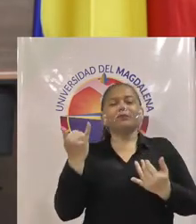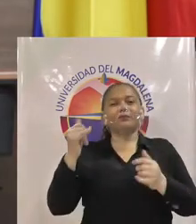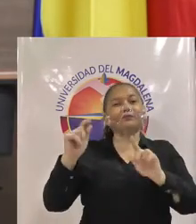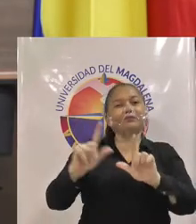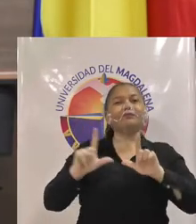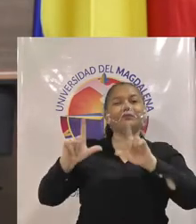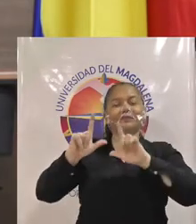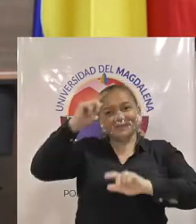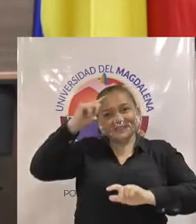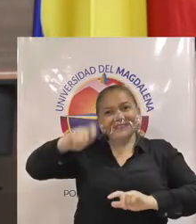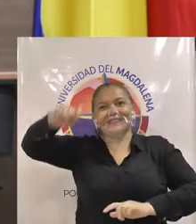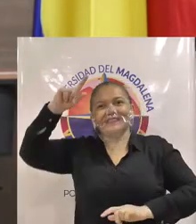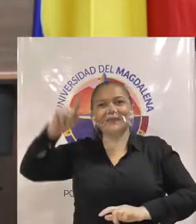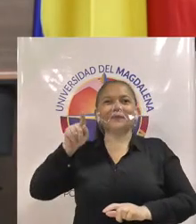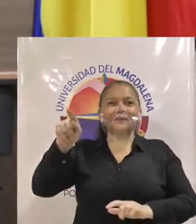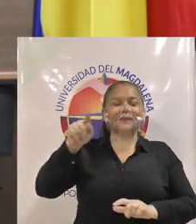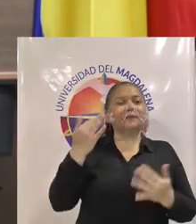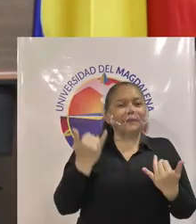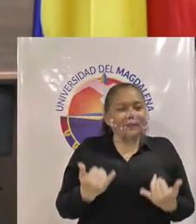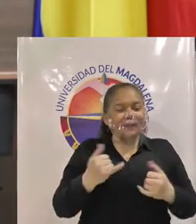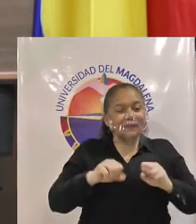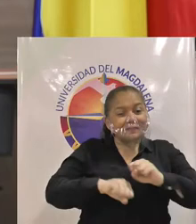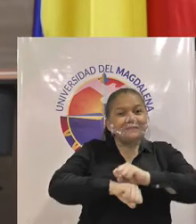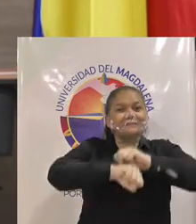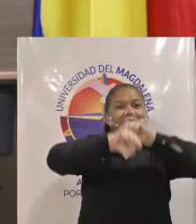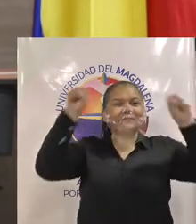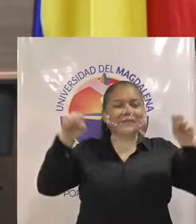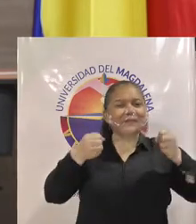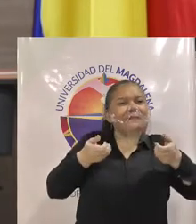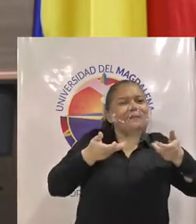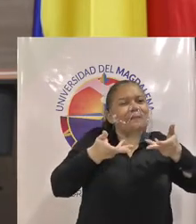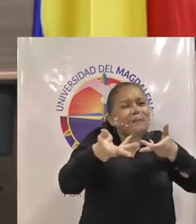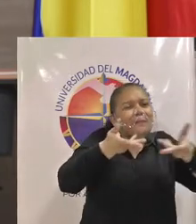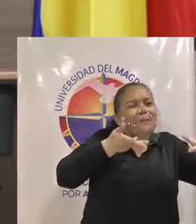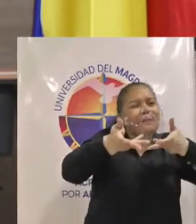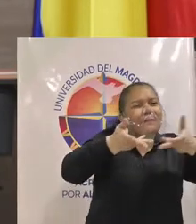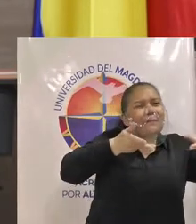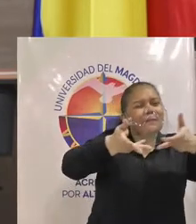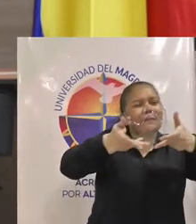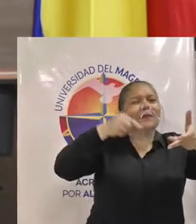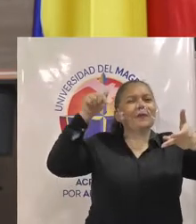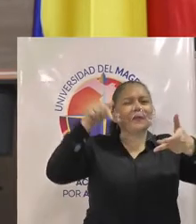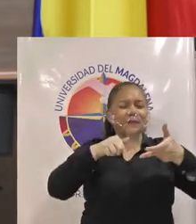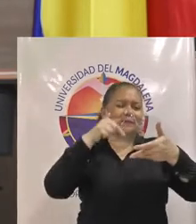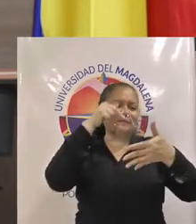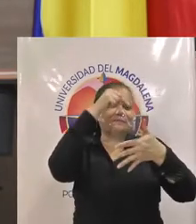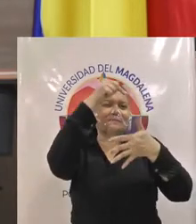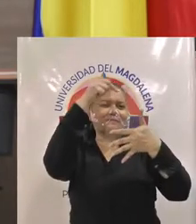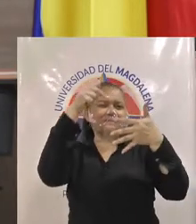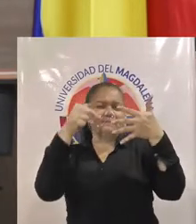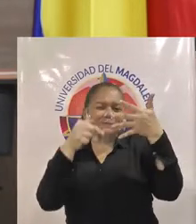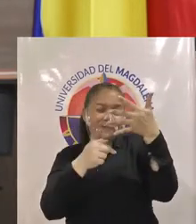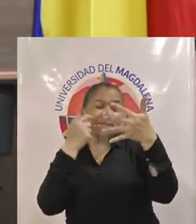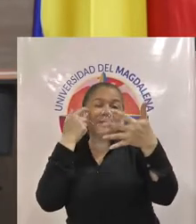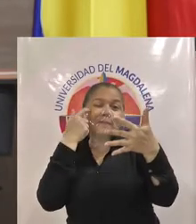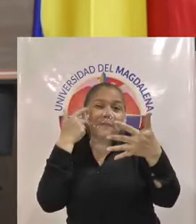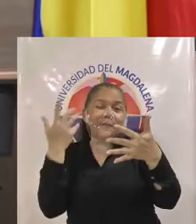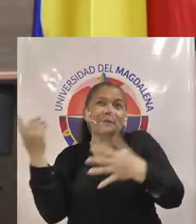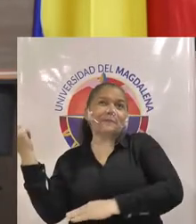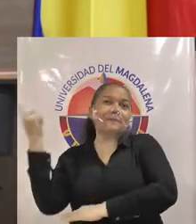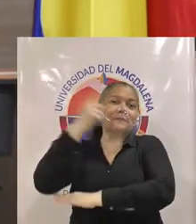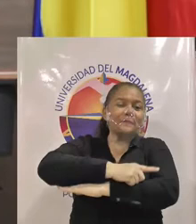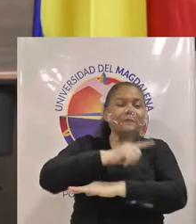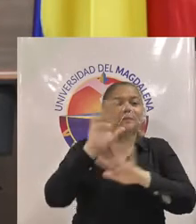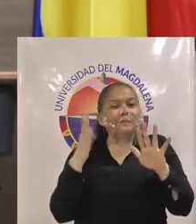mañana al consejo académico este foro que nos va a llevar seguramente sobre las 5 de la tarde usted ha hecho un